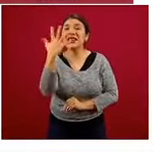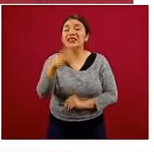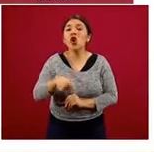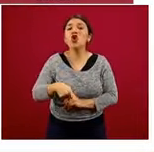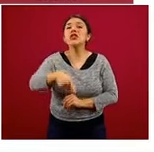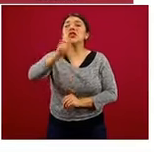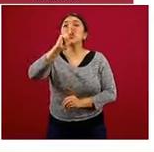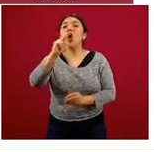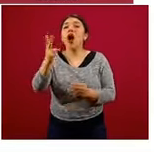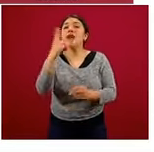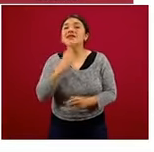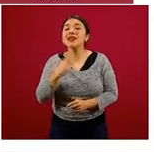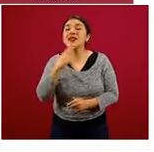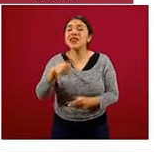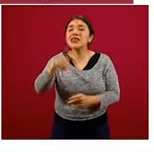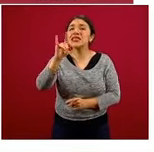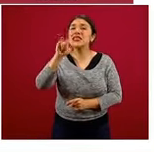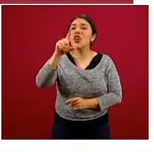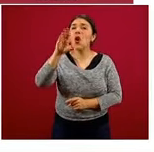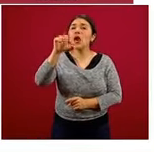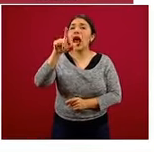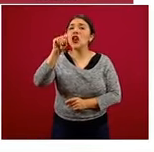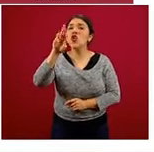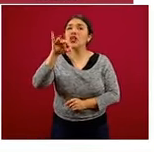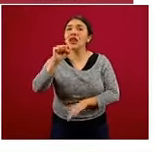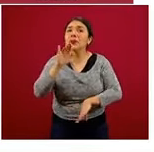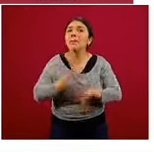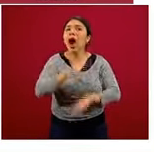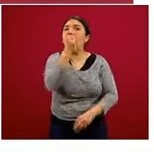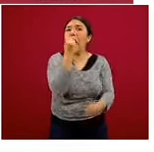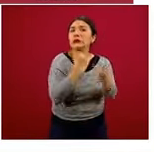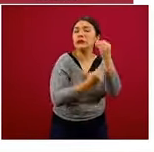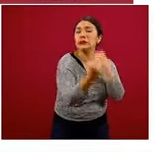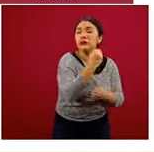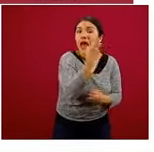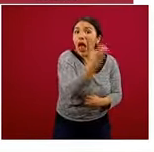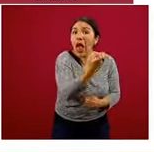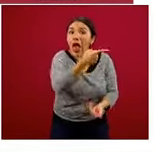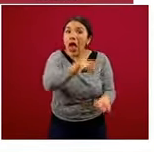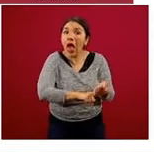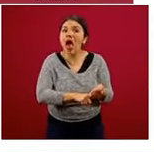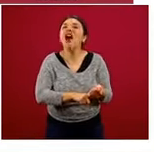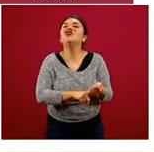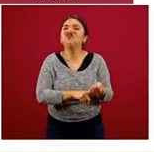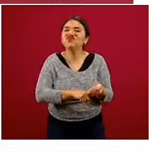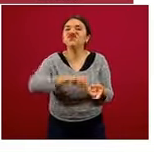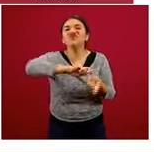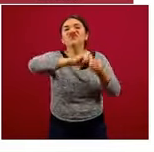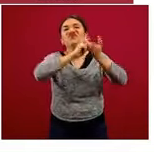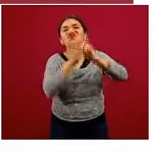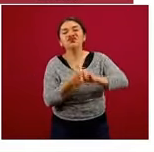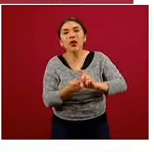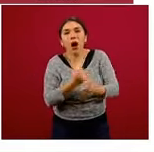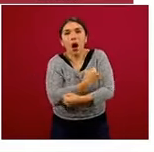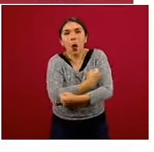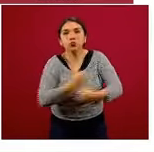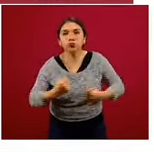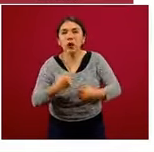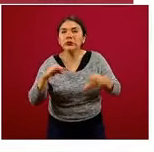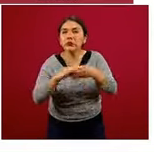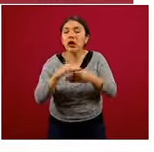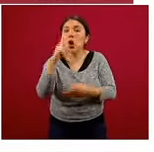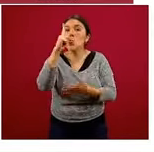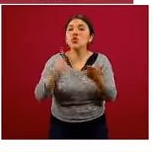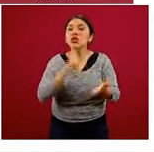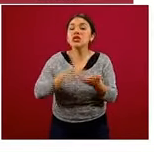kilocalorías adicionales al día. Y eso, desde luego, los llevó a ganar casi un kilo de